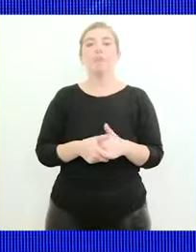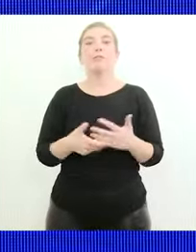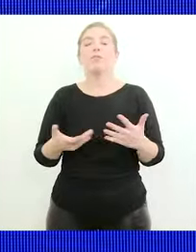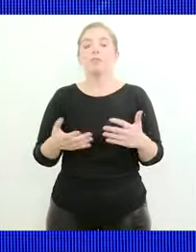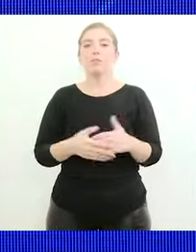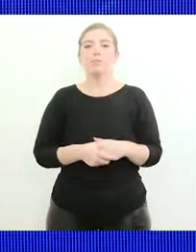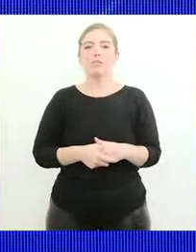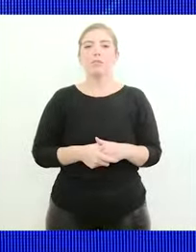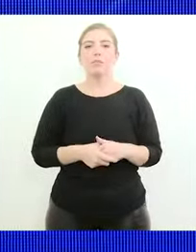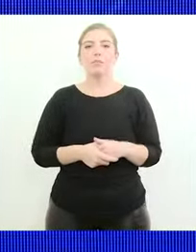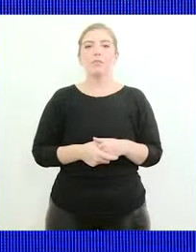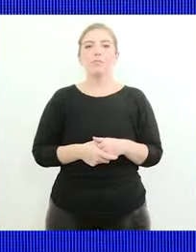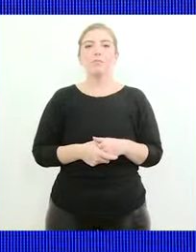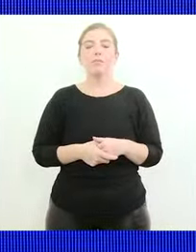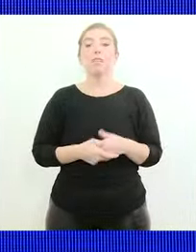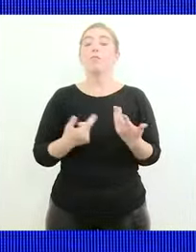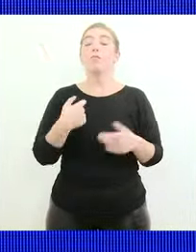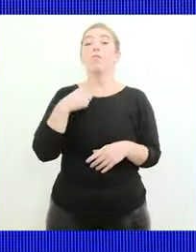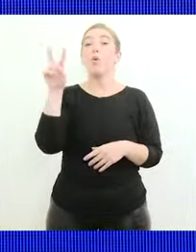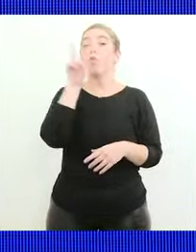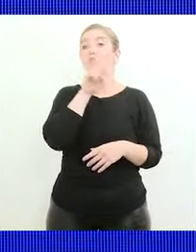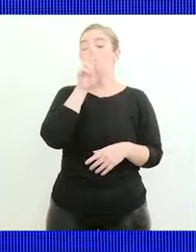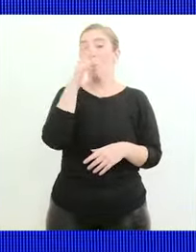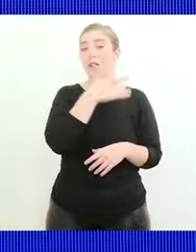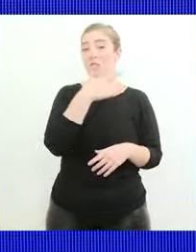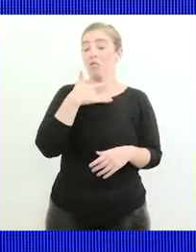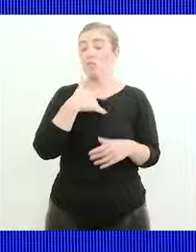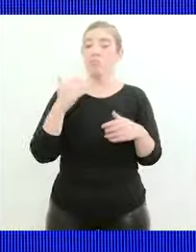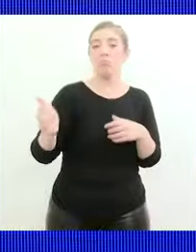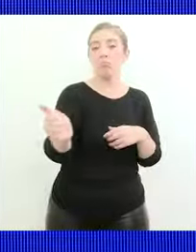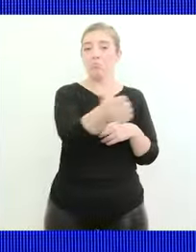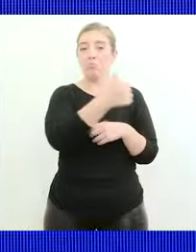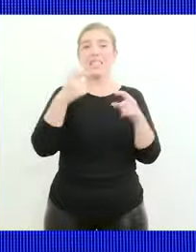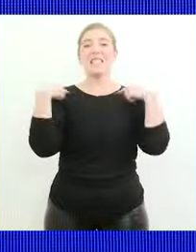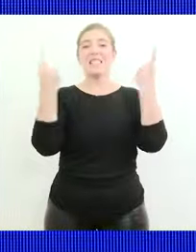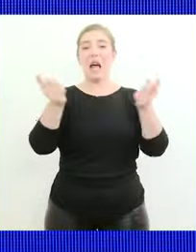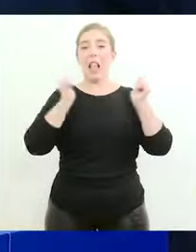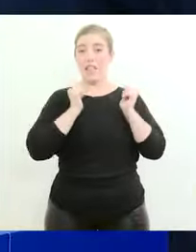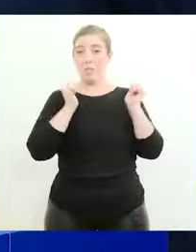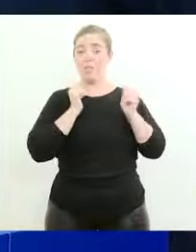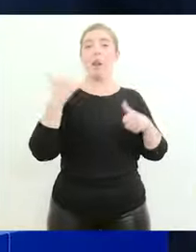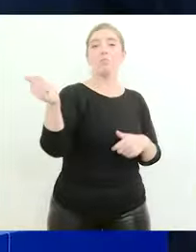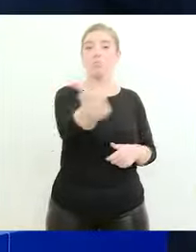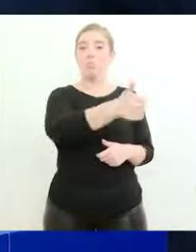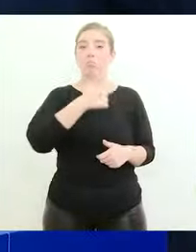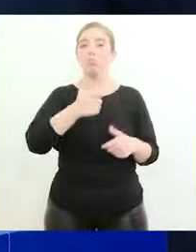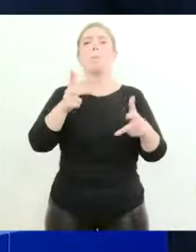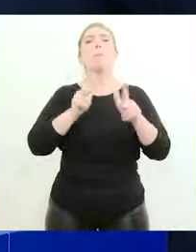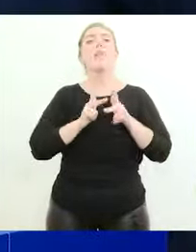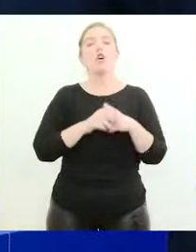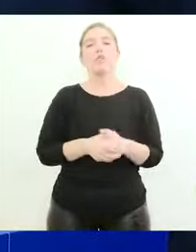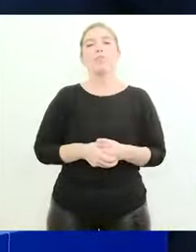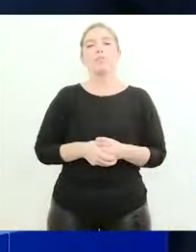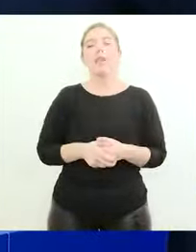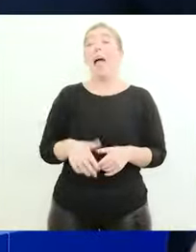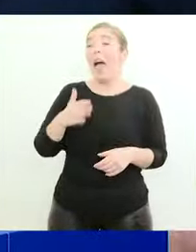y una señora se me acercó en la sala de espera y me dijo a mí